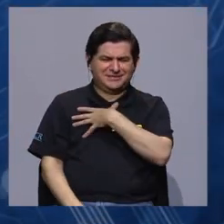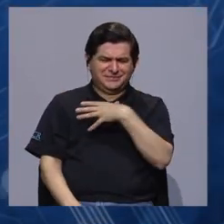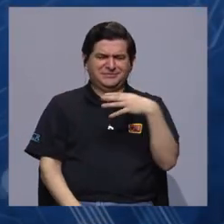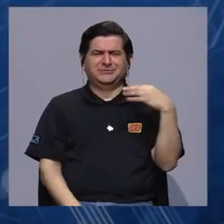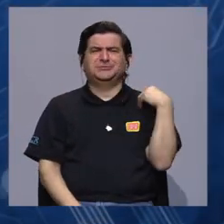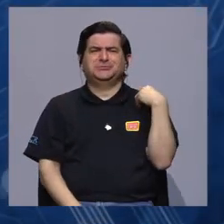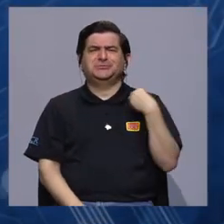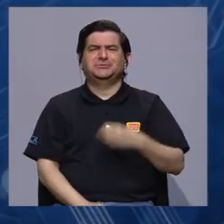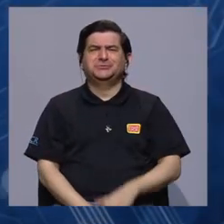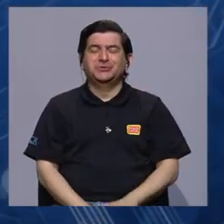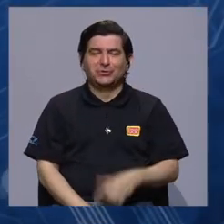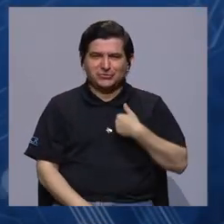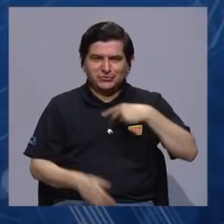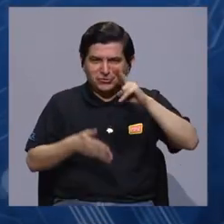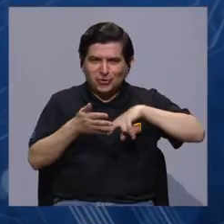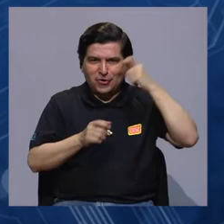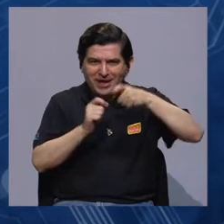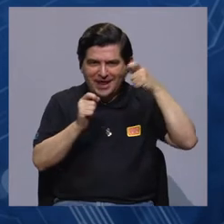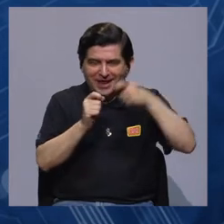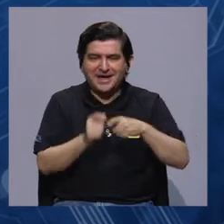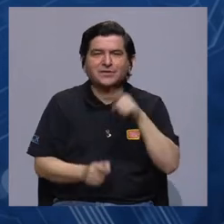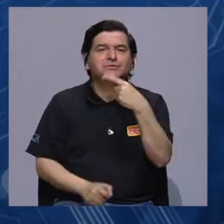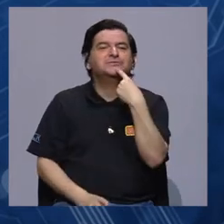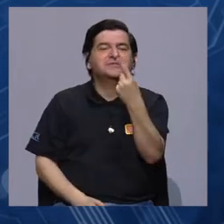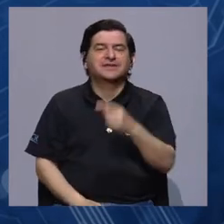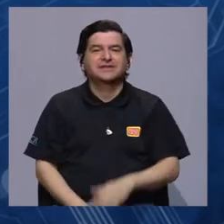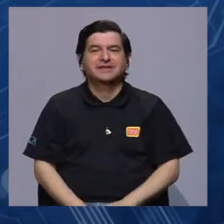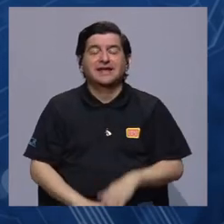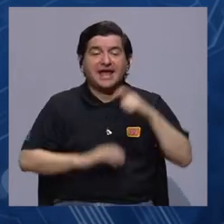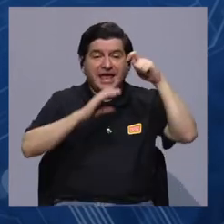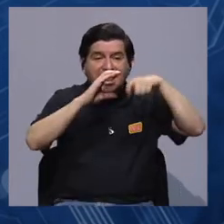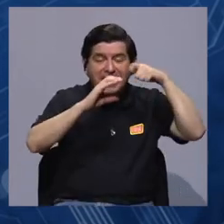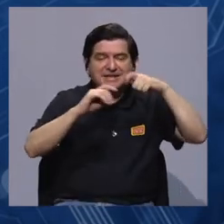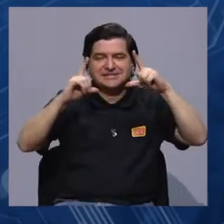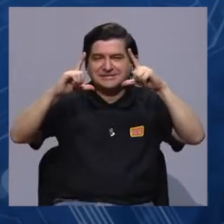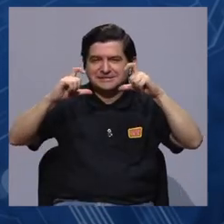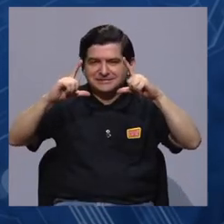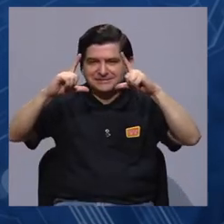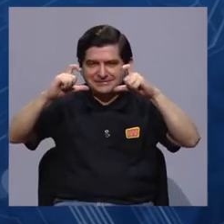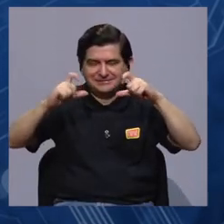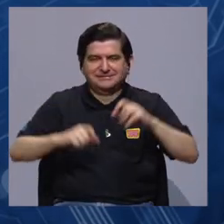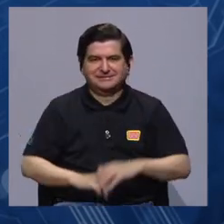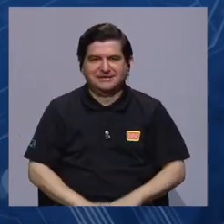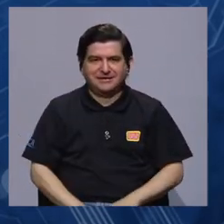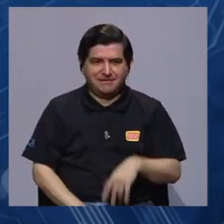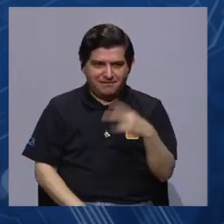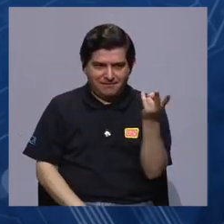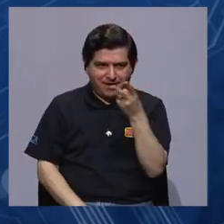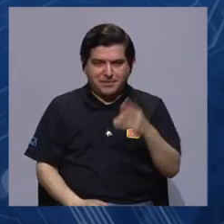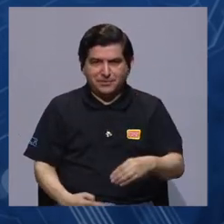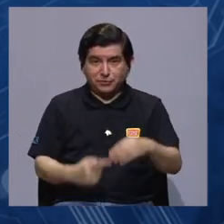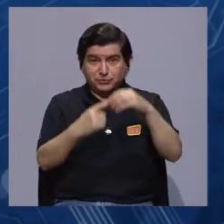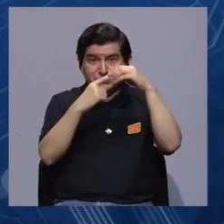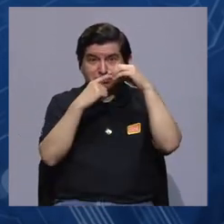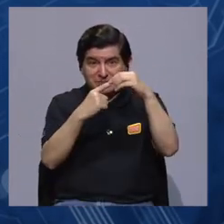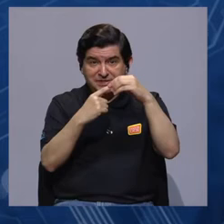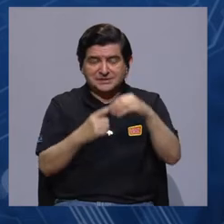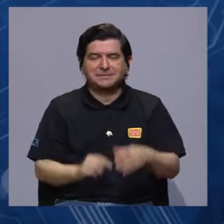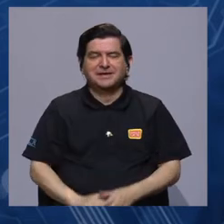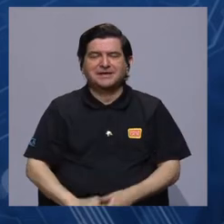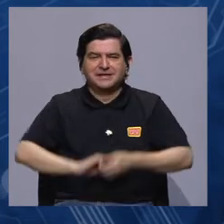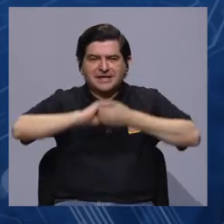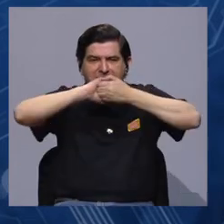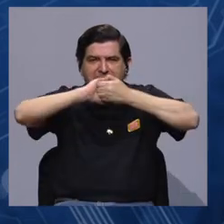me gustó, y se la voy a leer textualmente. Usted dice, el cine y la fotografía han sido los principales